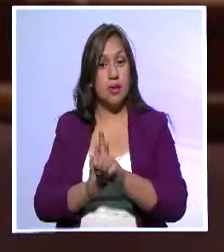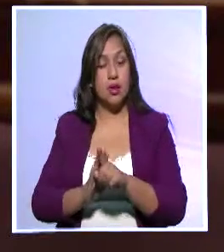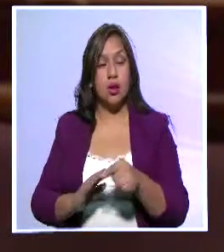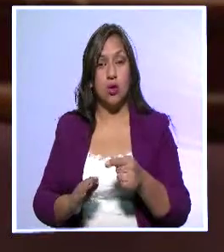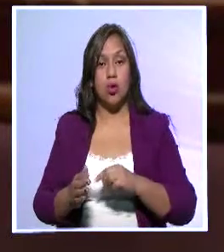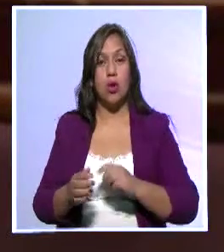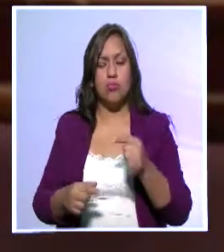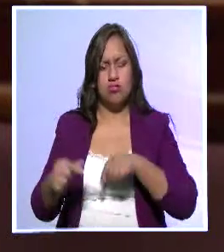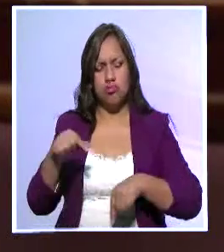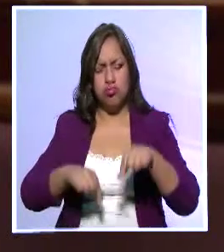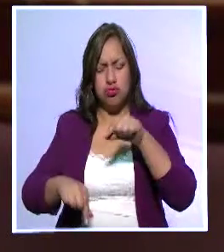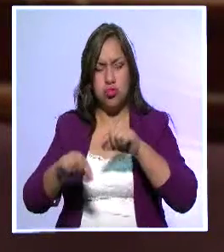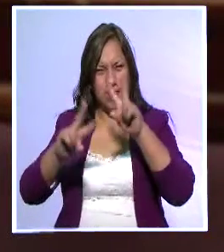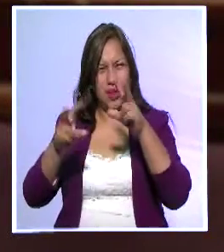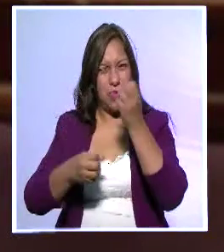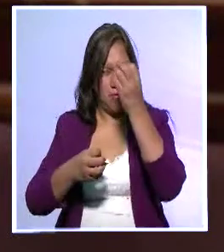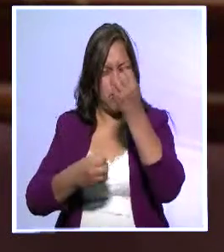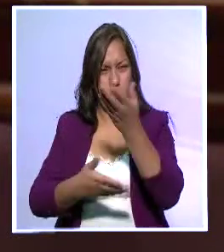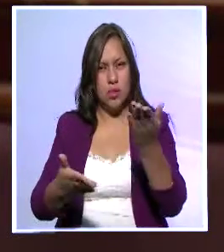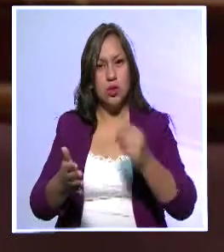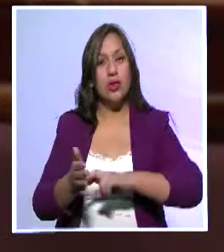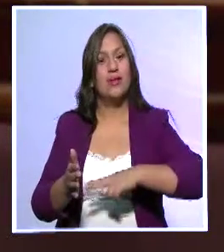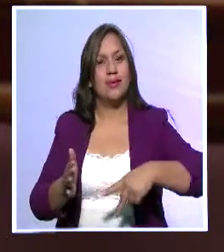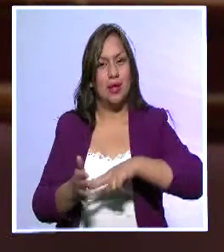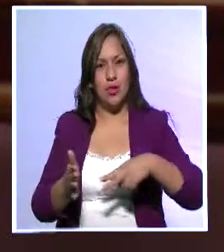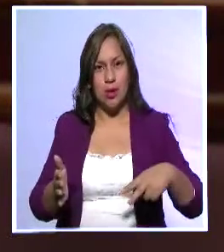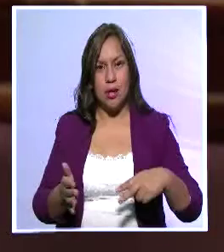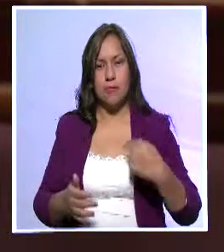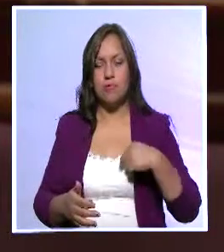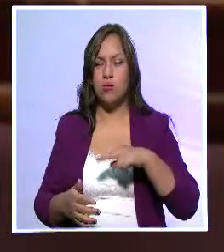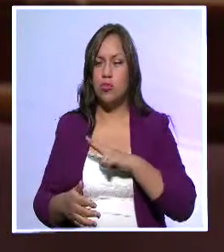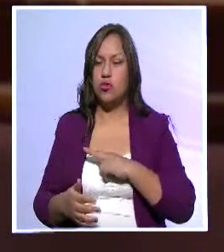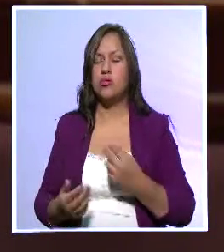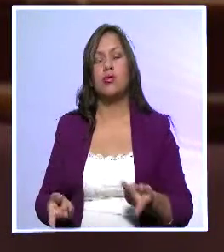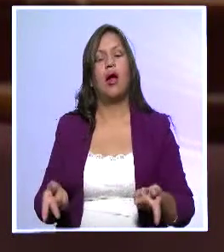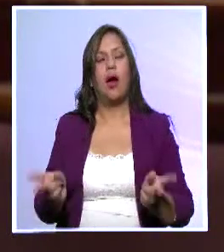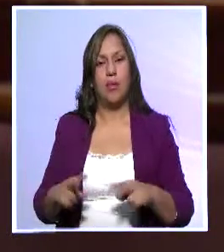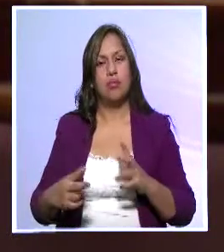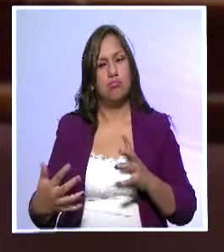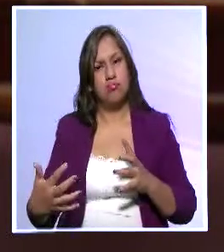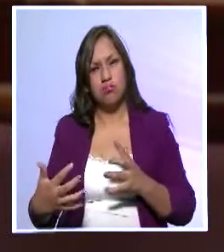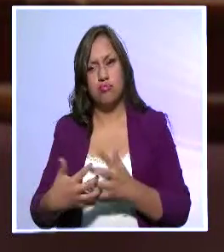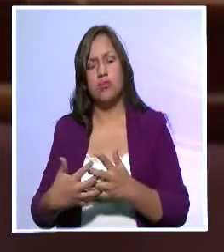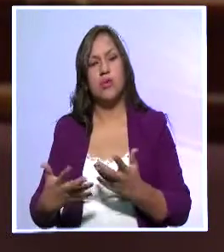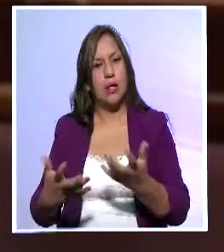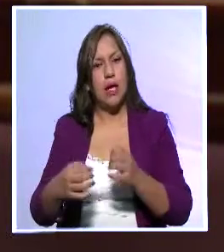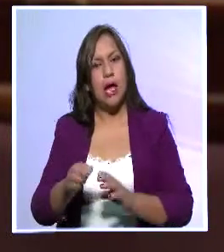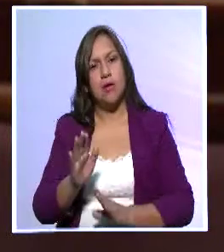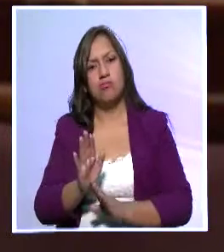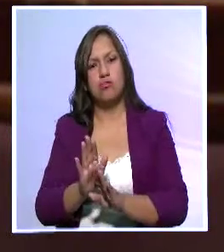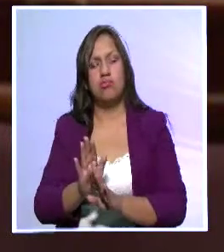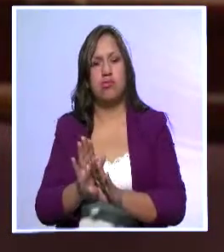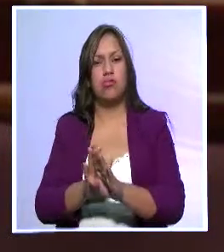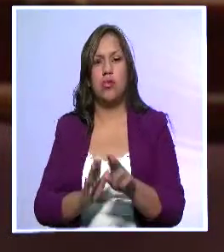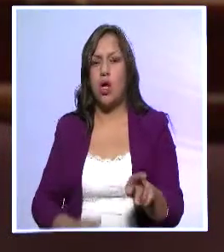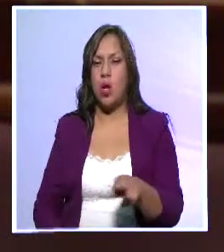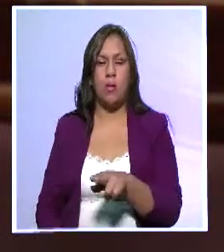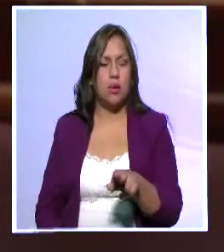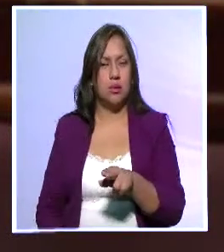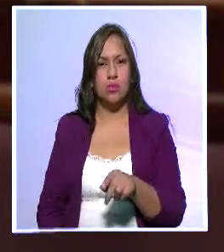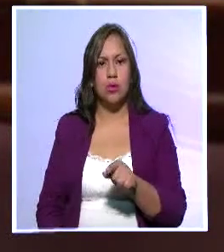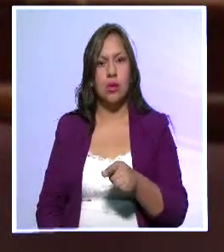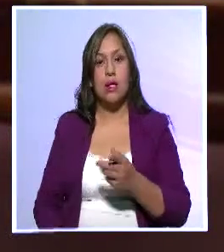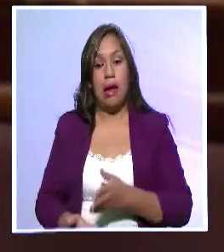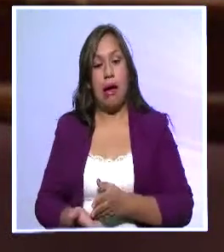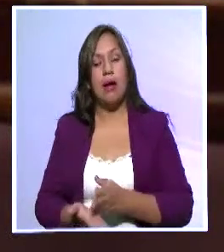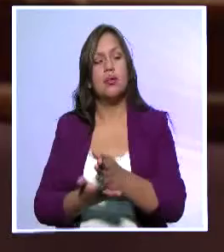ciencias de la información y de la tecnología, pues obviamente a nosotros nos toca implicarnos también en el manejo de estas herramientas para el manejo y el